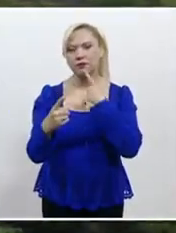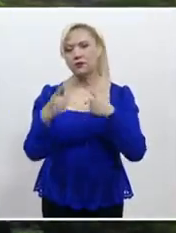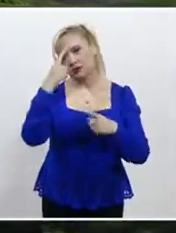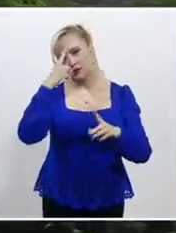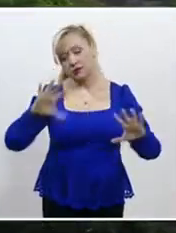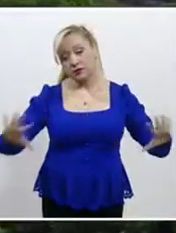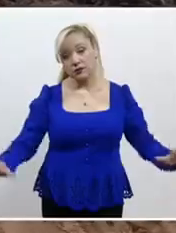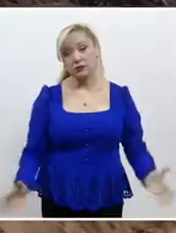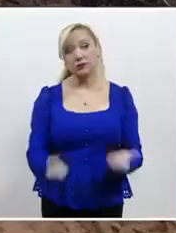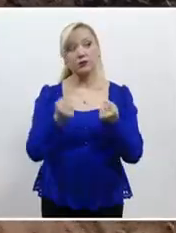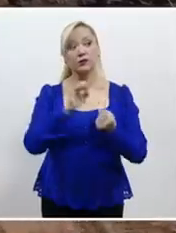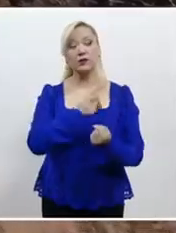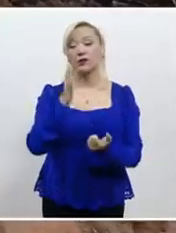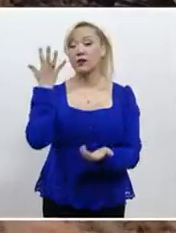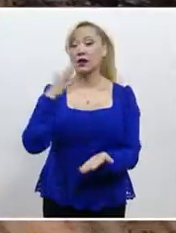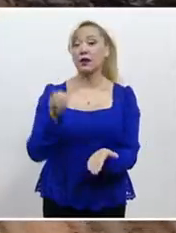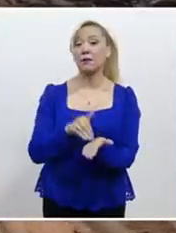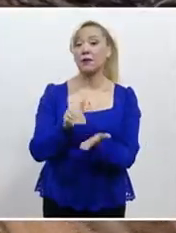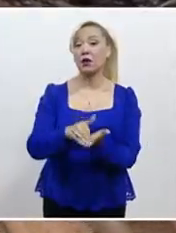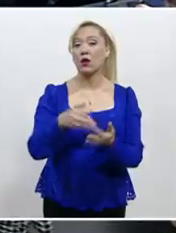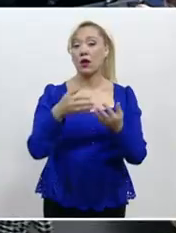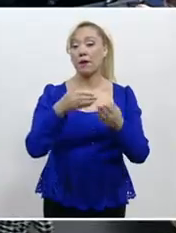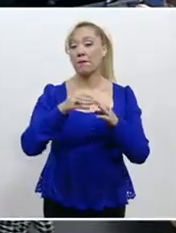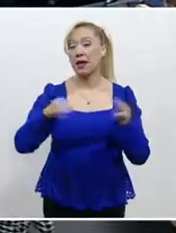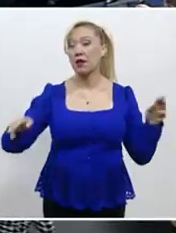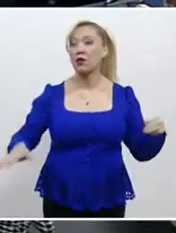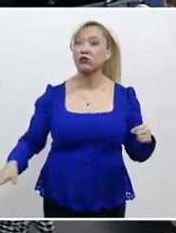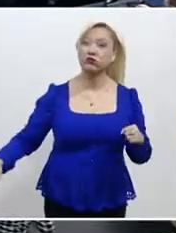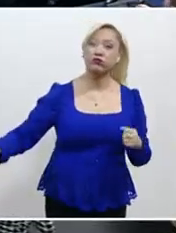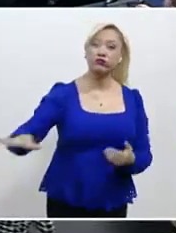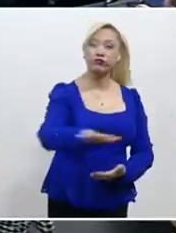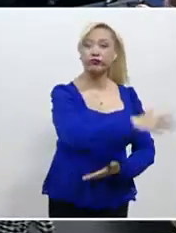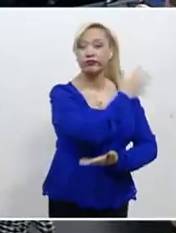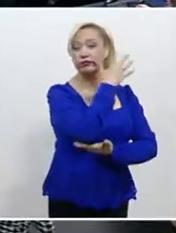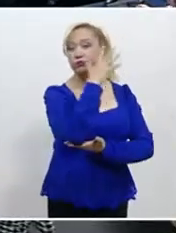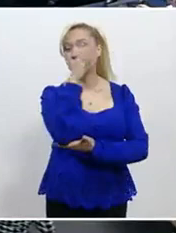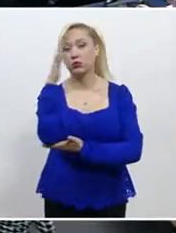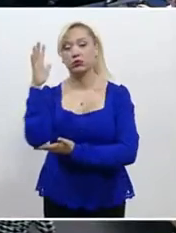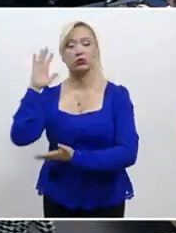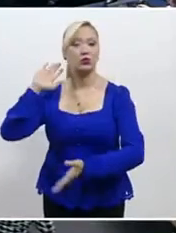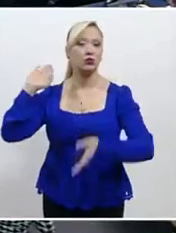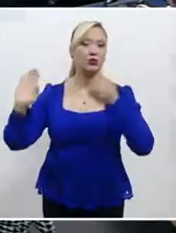salvar cerca de 10 millones de hectáreas de bosques en todo el mundo.